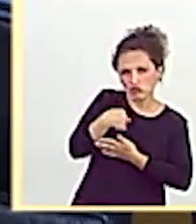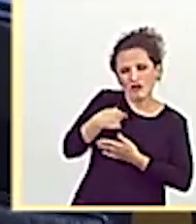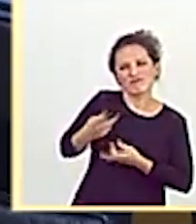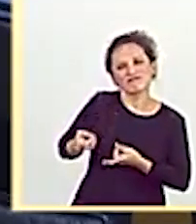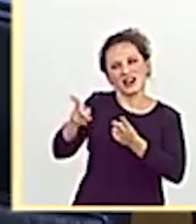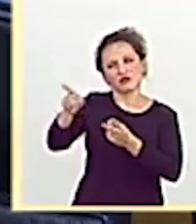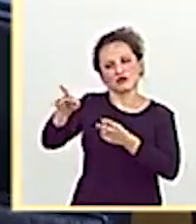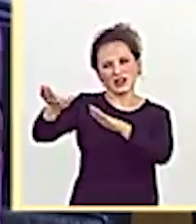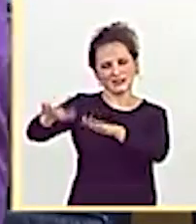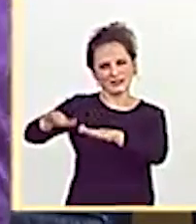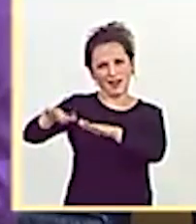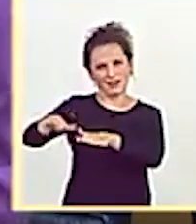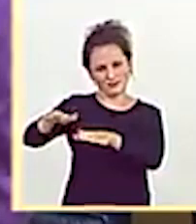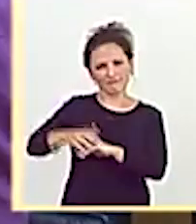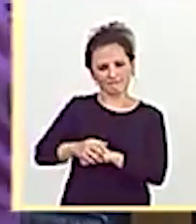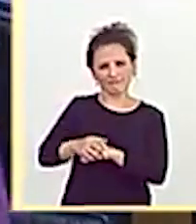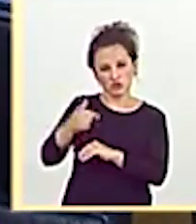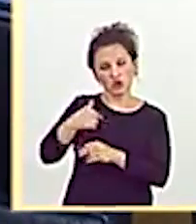nosotros.